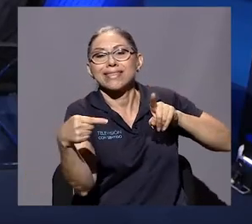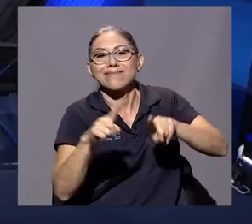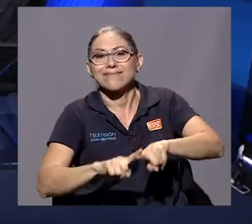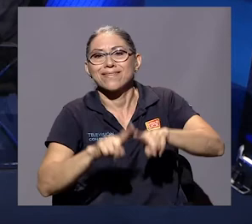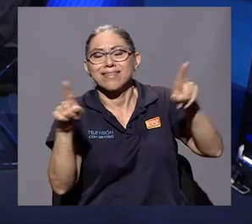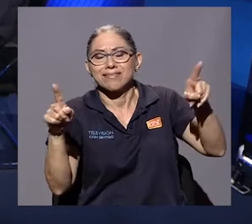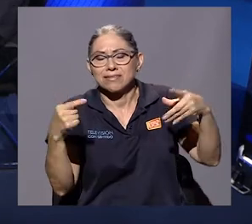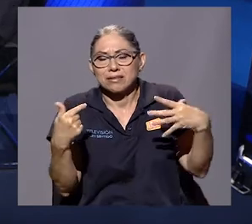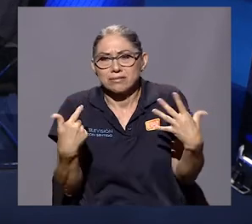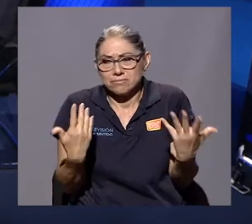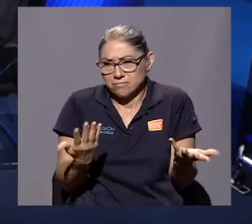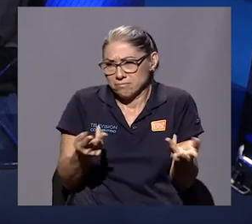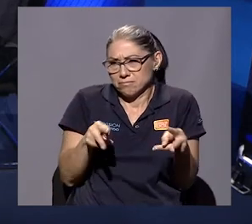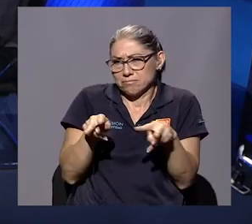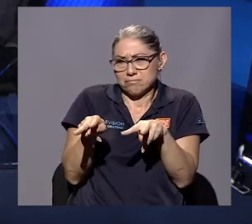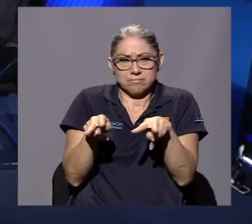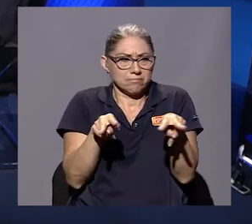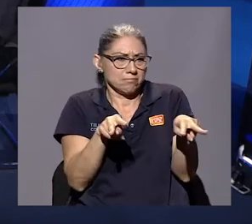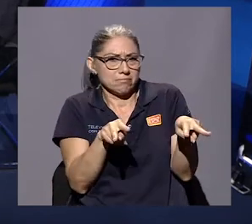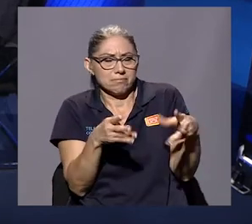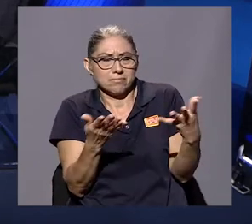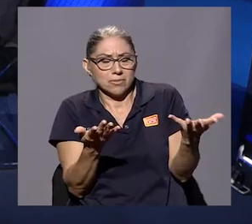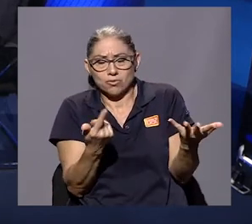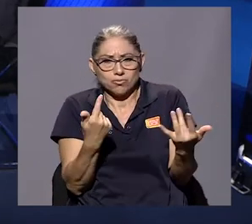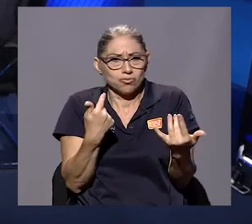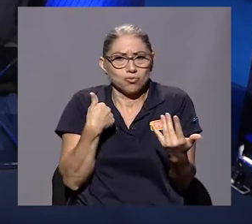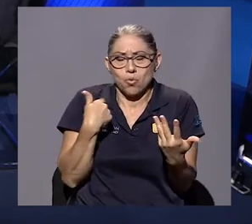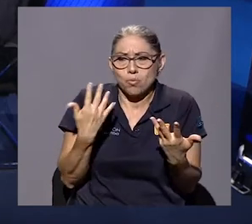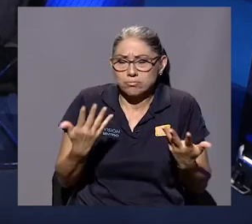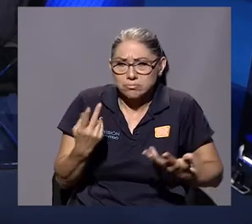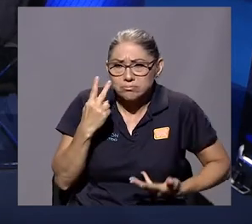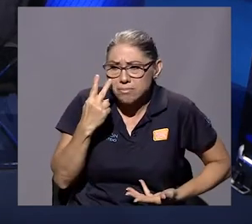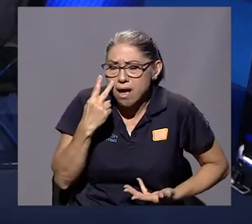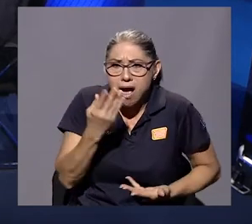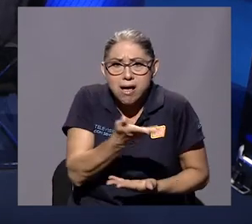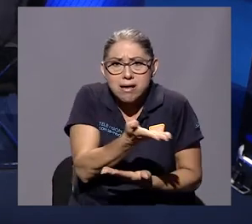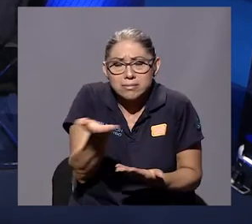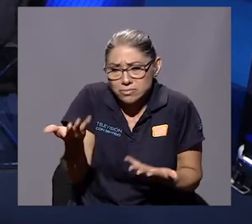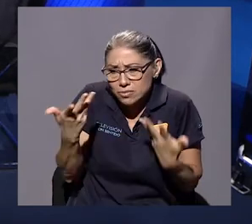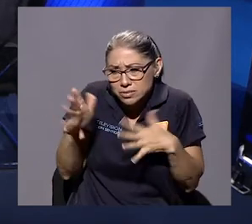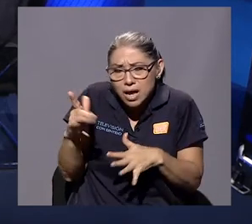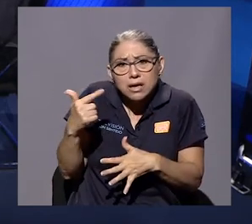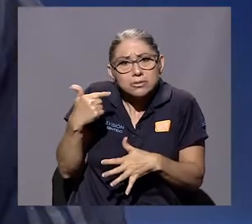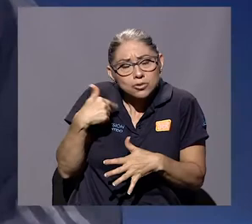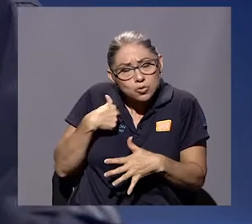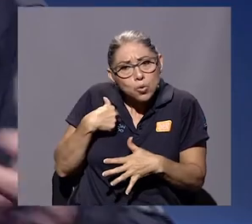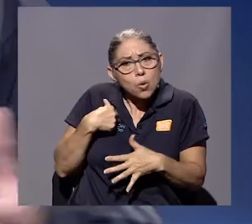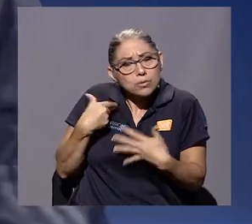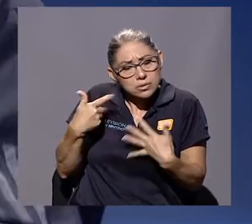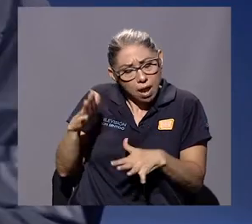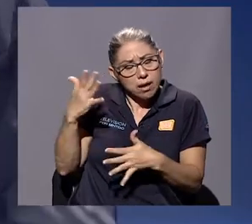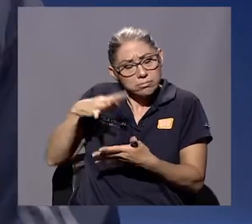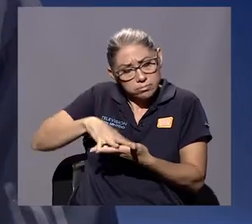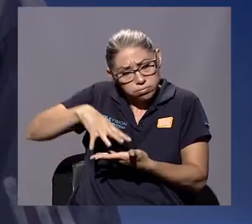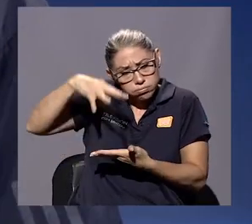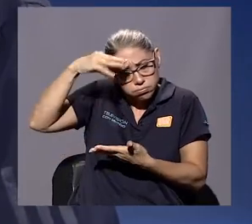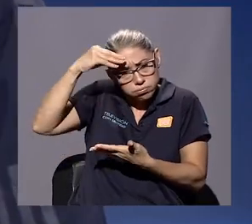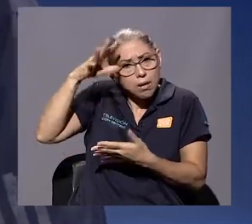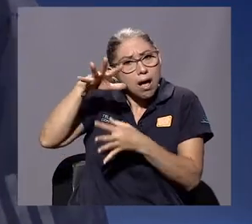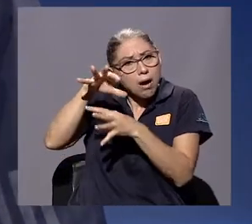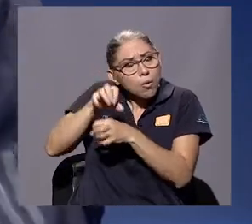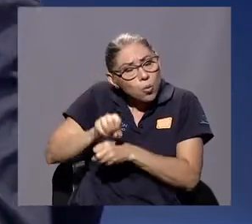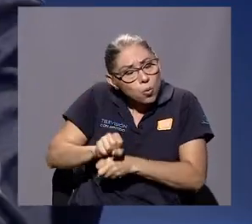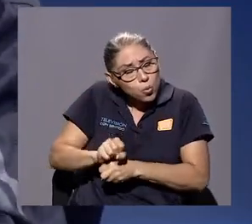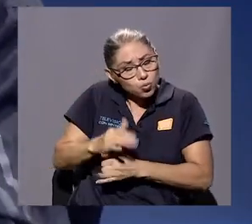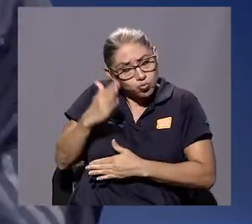que yo podía ser. Sí había una formación en mí humanista, que